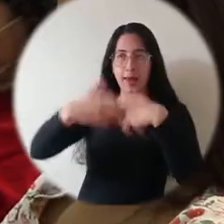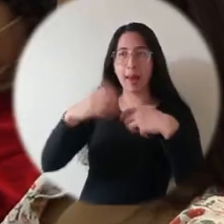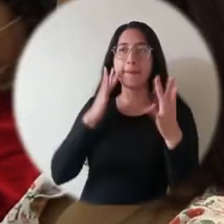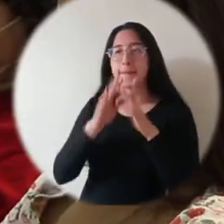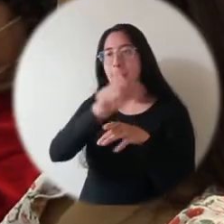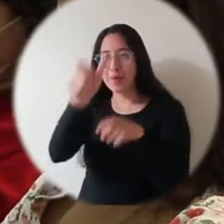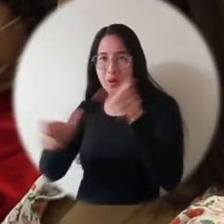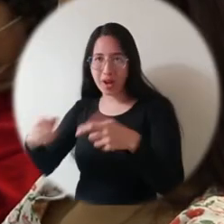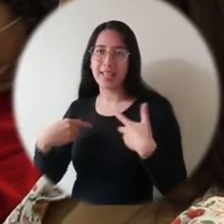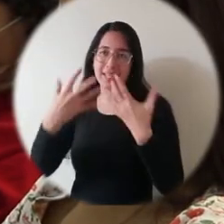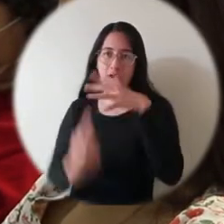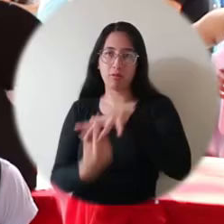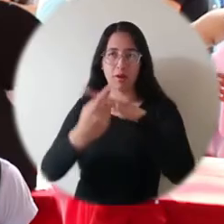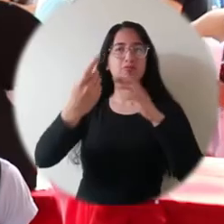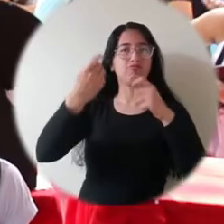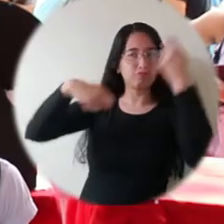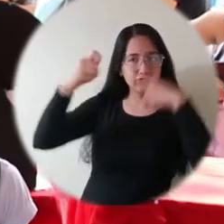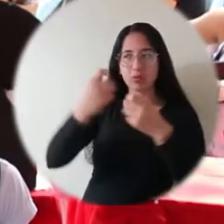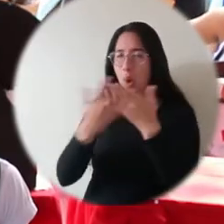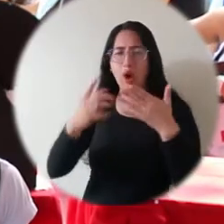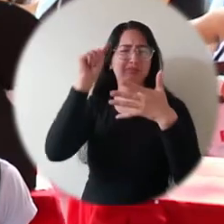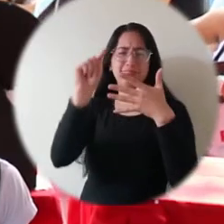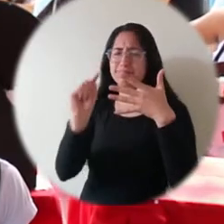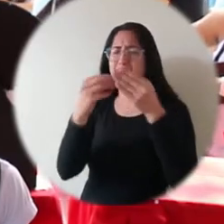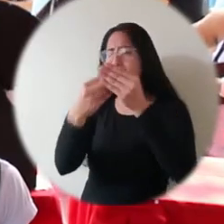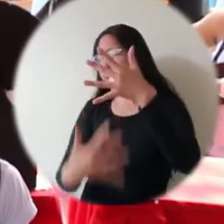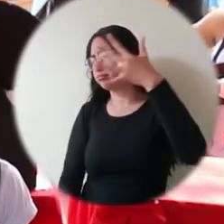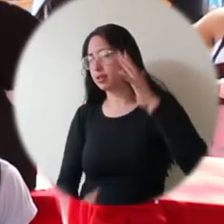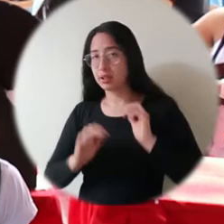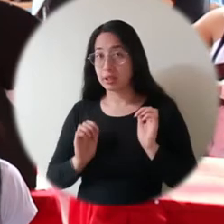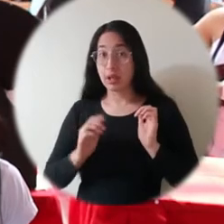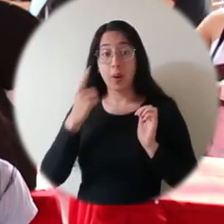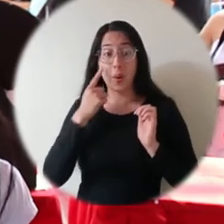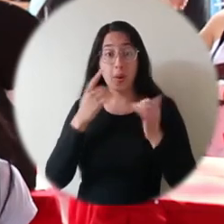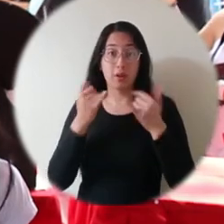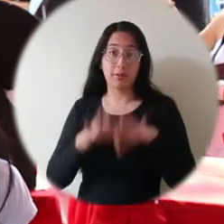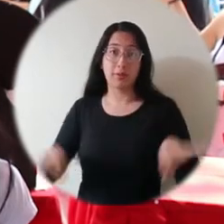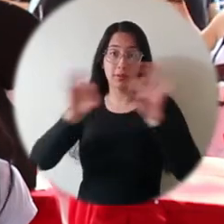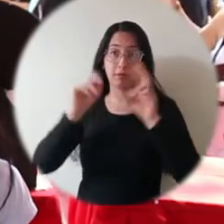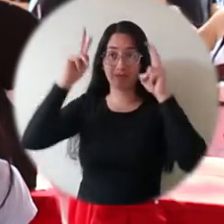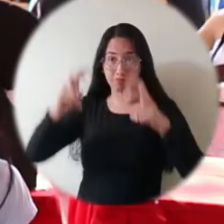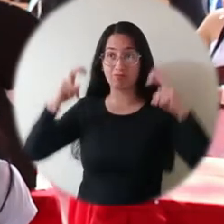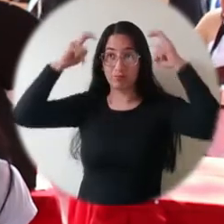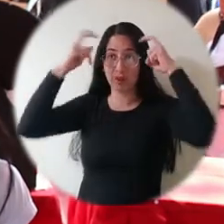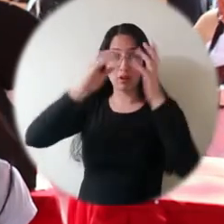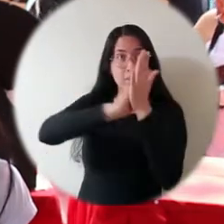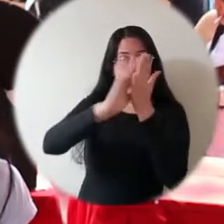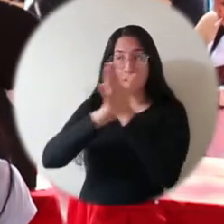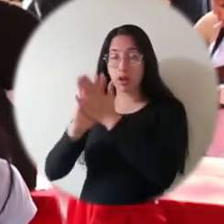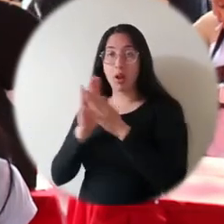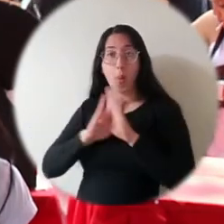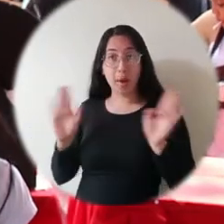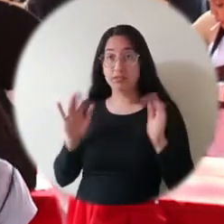emprendedores, entre otras temáticas. La importancia es el conocimiento, no solamente de los que estamos aquí, de los que